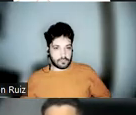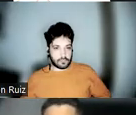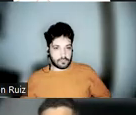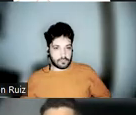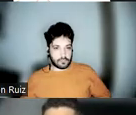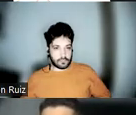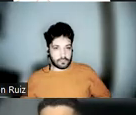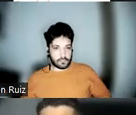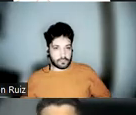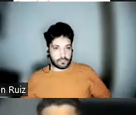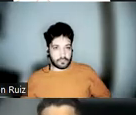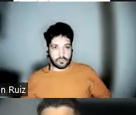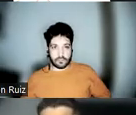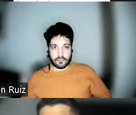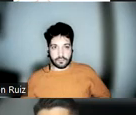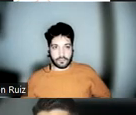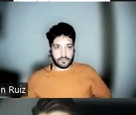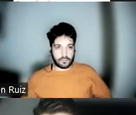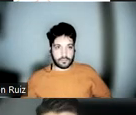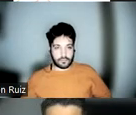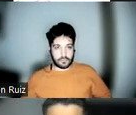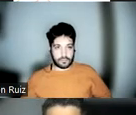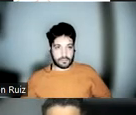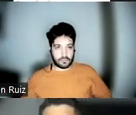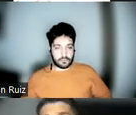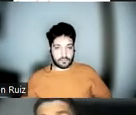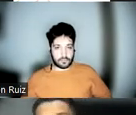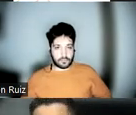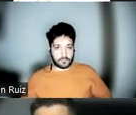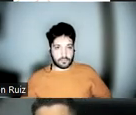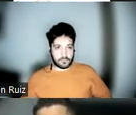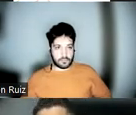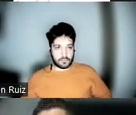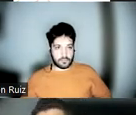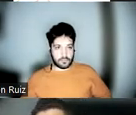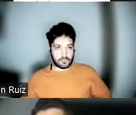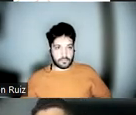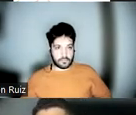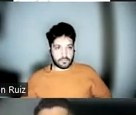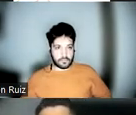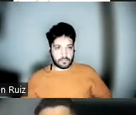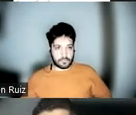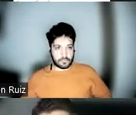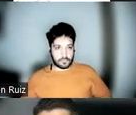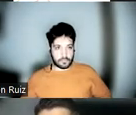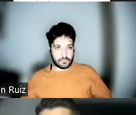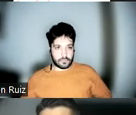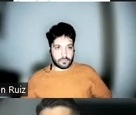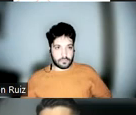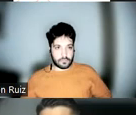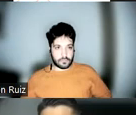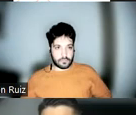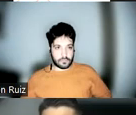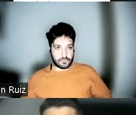explicar. Esto sería el caso de una enfermedad inflamatoria, los sprays nasales con corticoides. Le podemos también dar corticoides orales a un paciente con